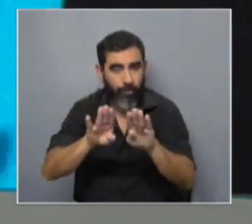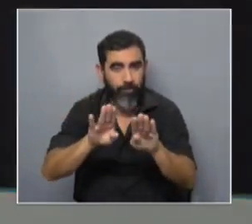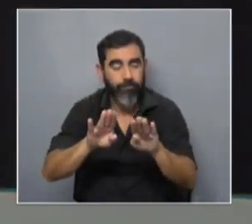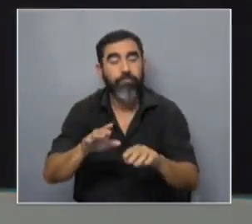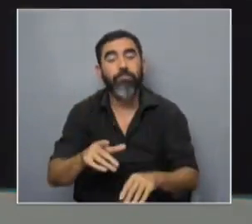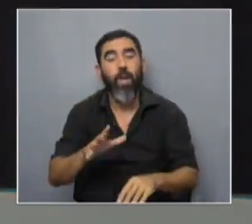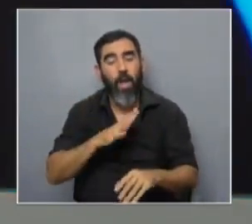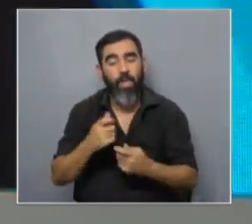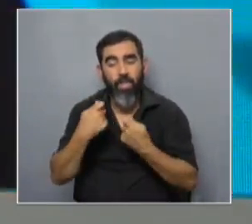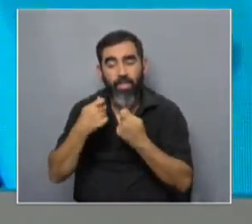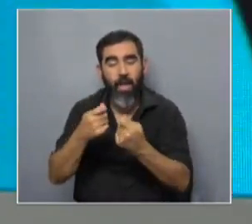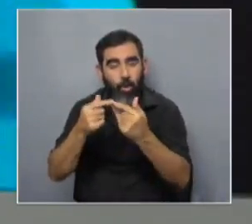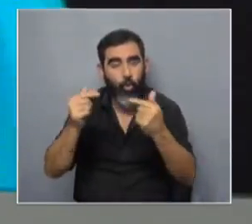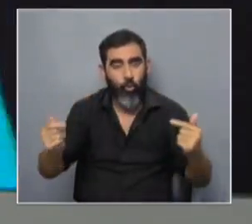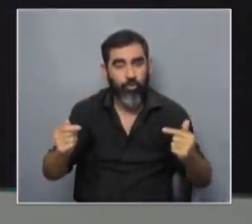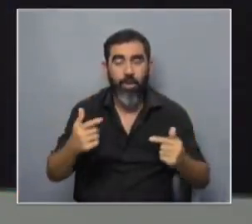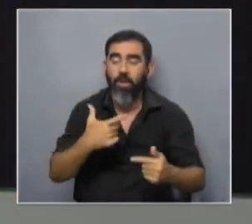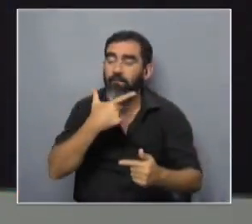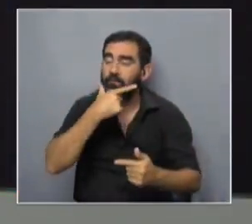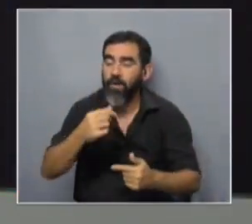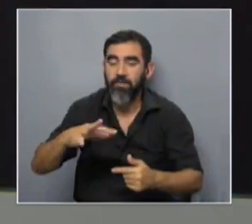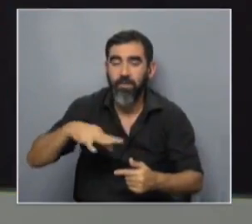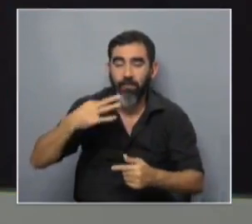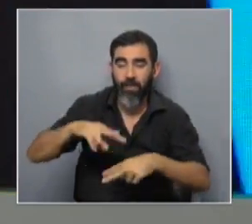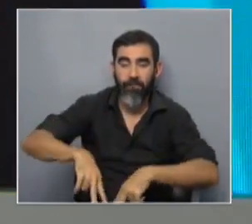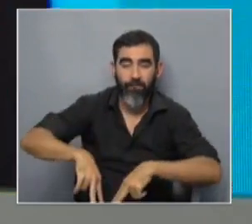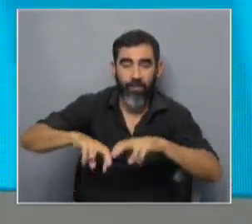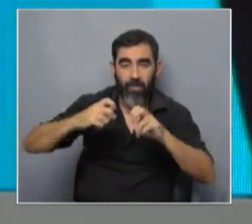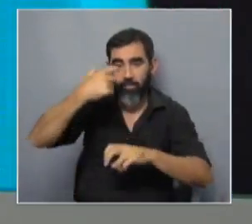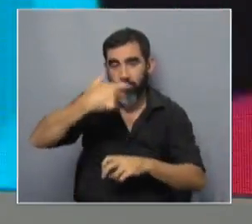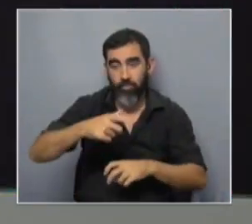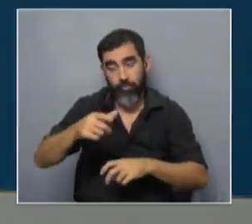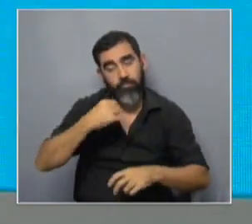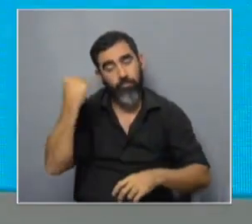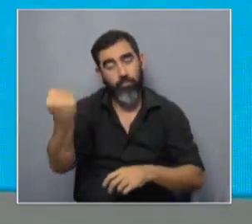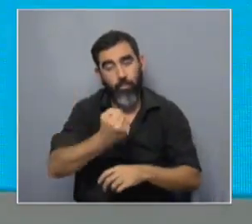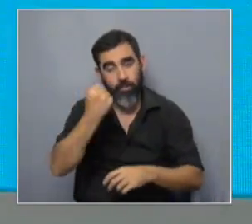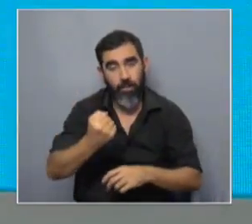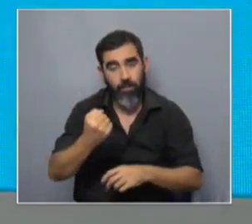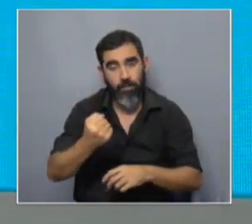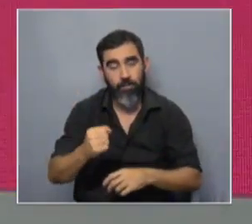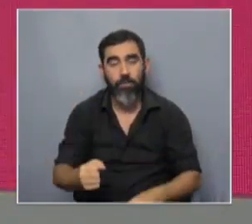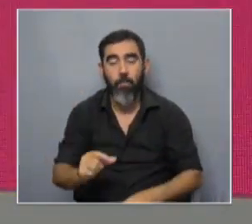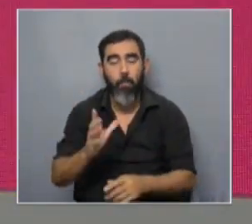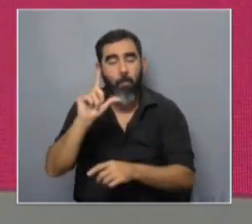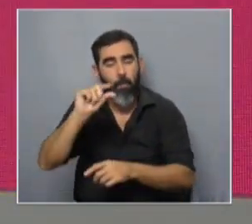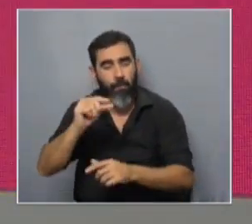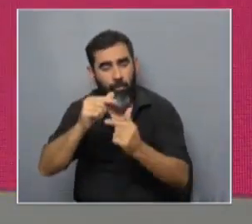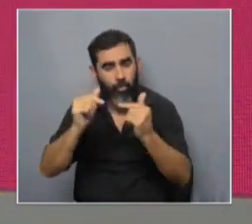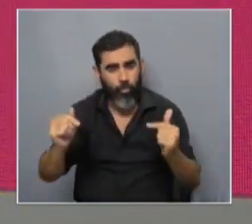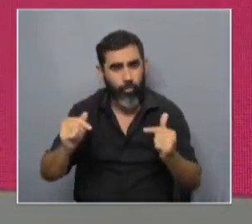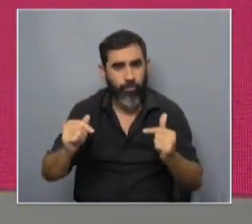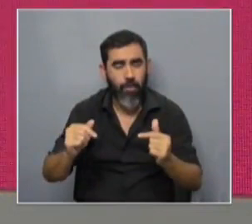proporciono unas herramientas que están facilitando la vida al investigador y eso es muy importante están haciendo mucho más barato y mucho más